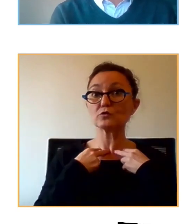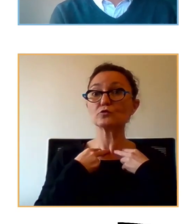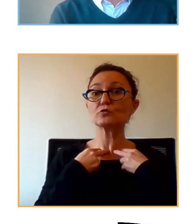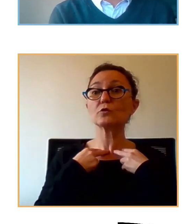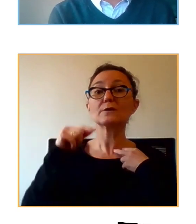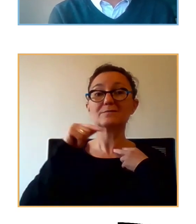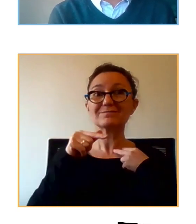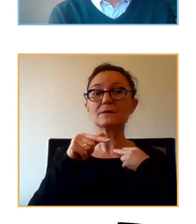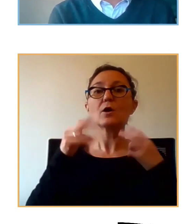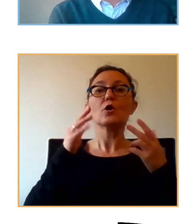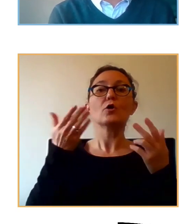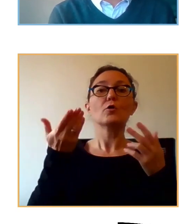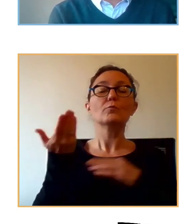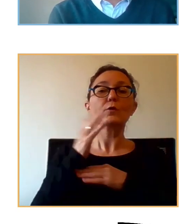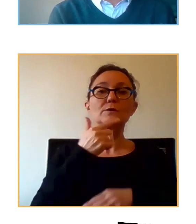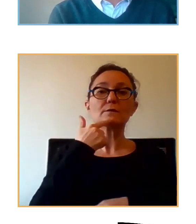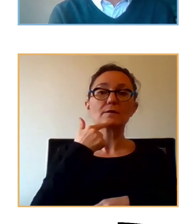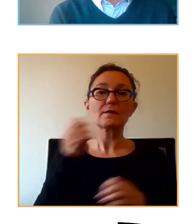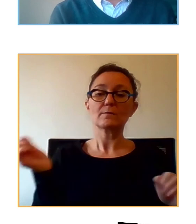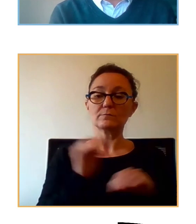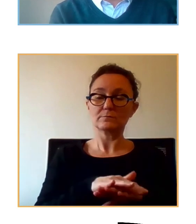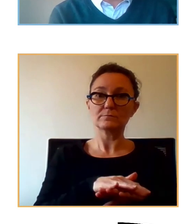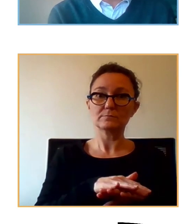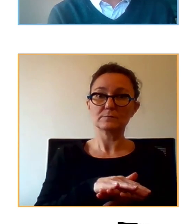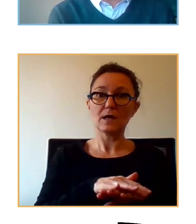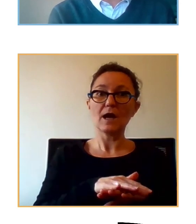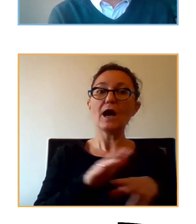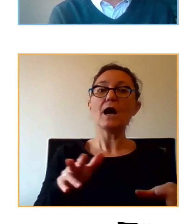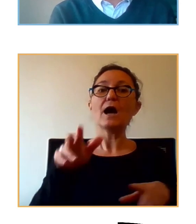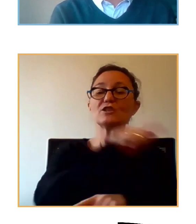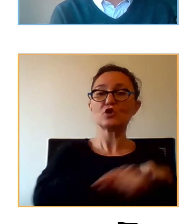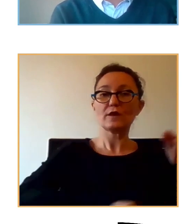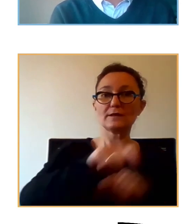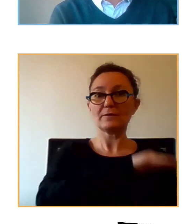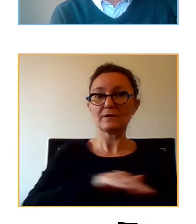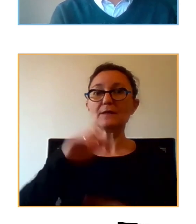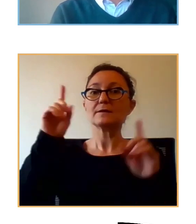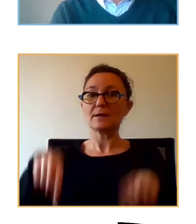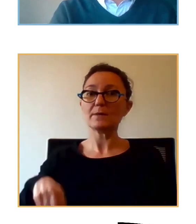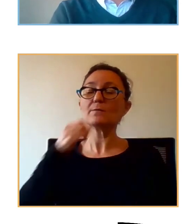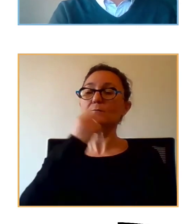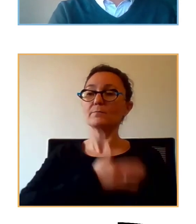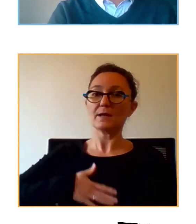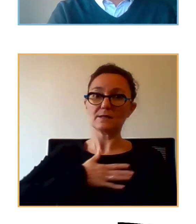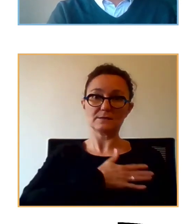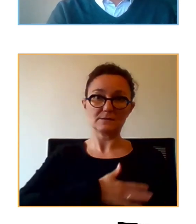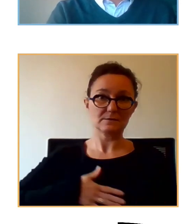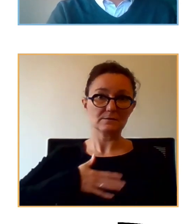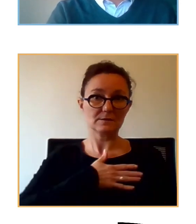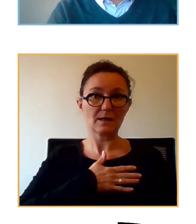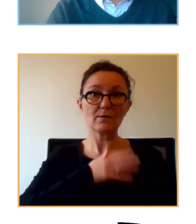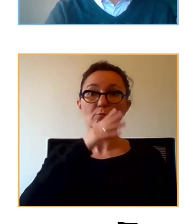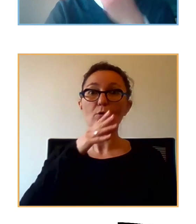habla acerca de un plan de estrategia de prevención del suicidio infantil y la incorporación de la salud y bienestar emocional dentro de los planes estatales y un código de riesgo